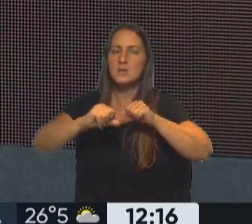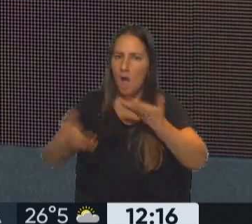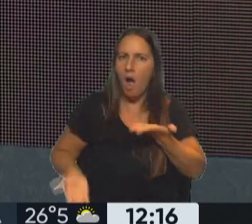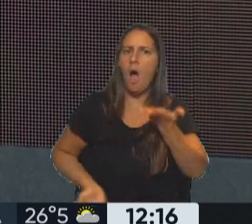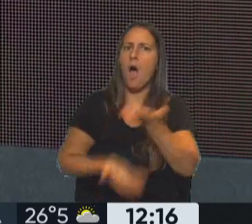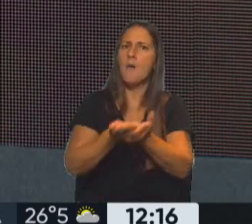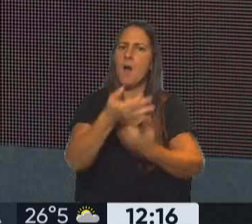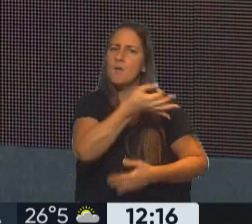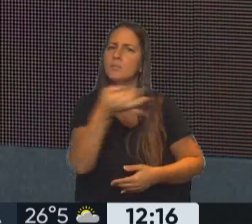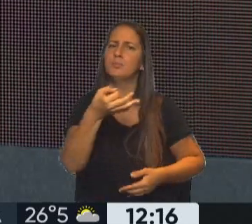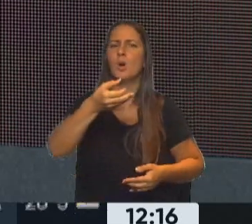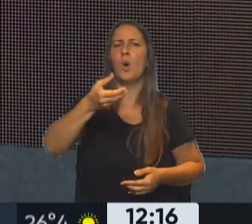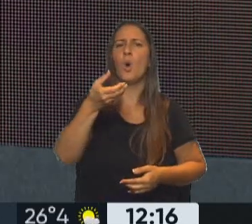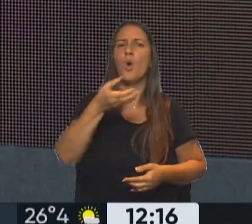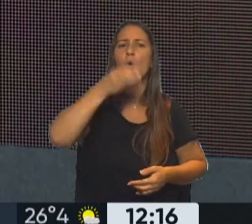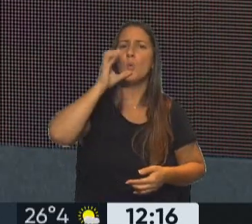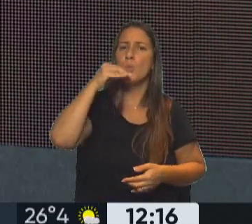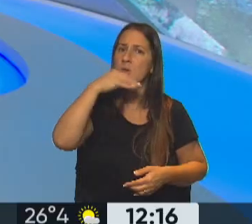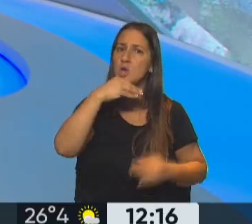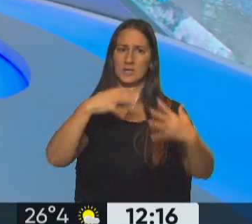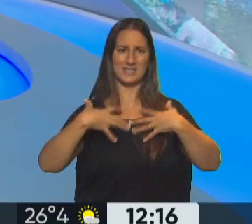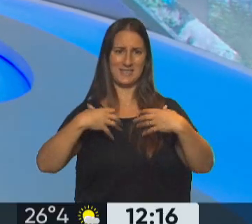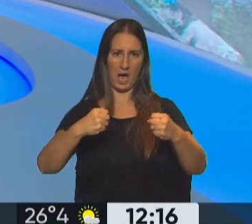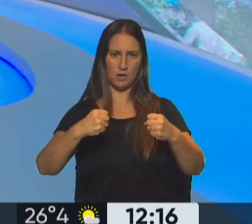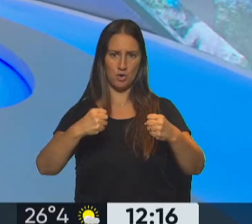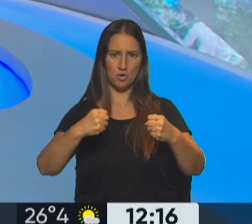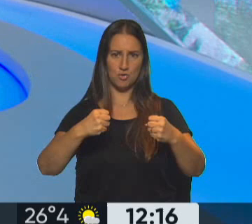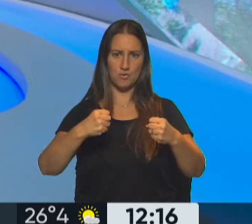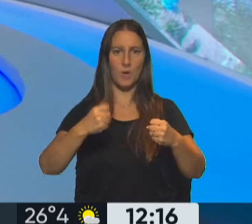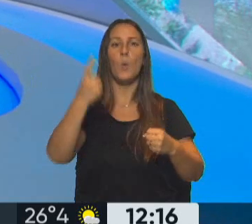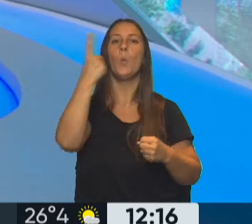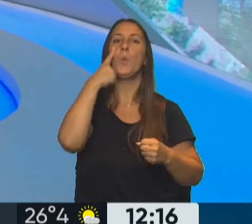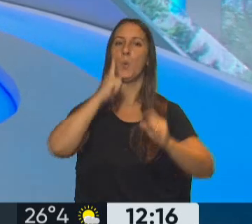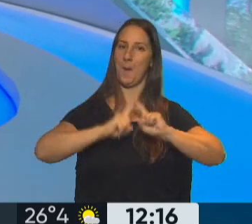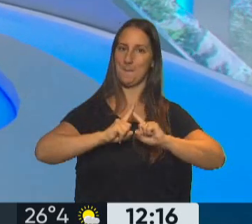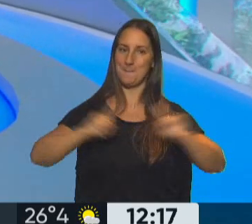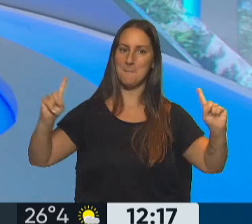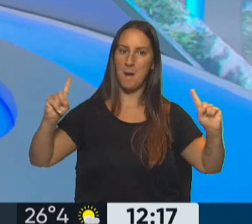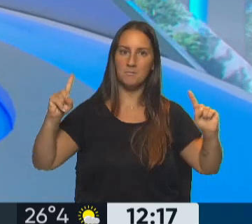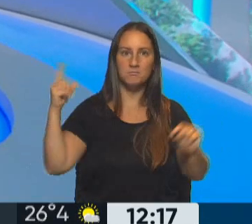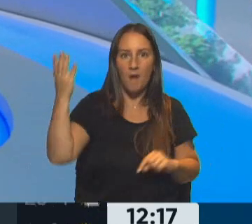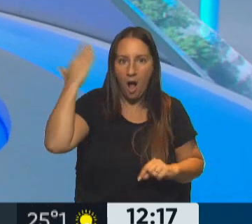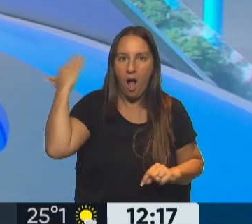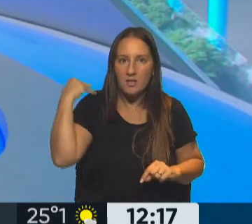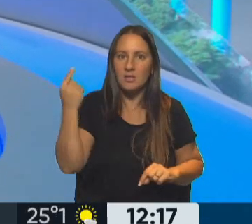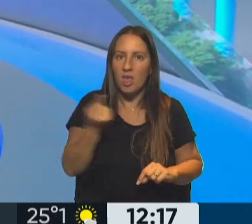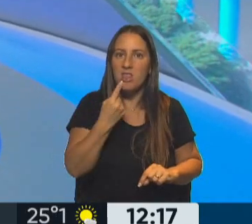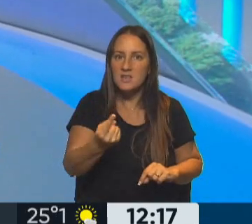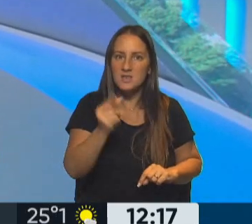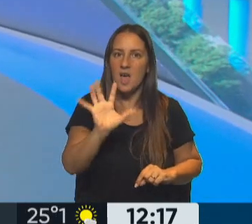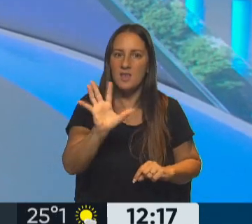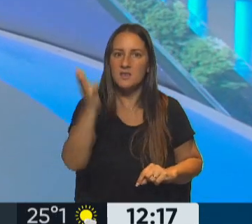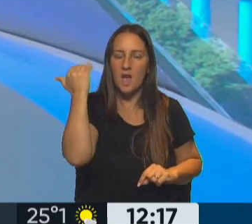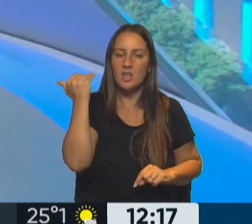esto de una copita de vino es hasta saludable. Te hace vivir más. Sí, eso decían. Sí, sí, eso es lo Los